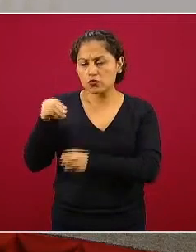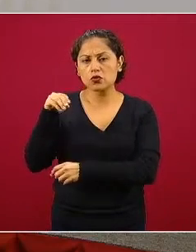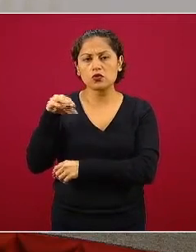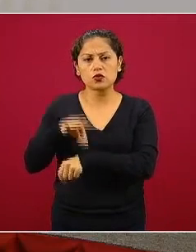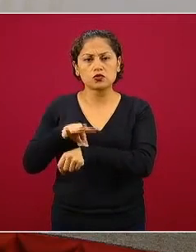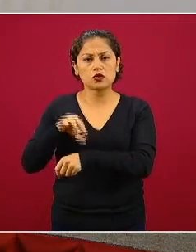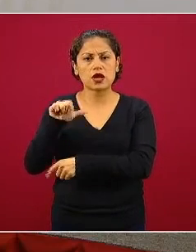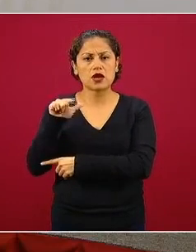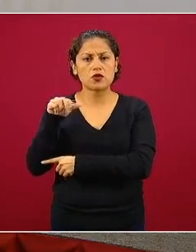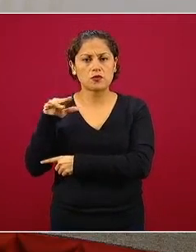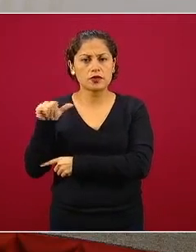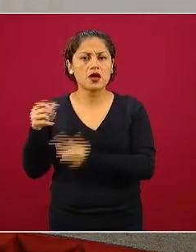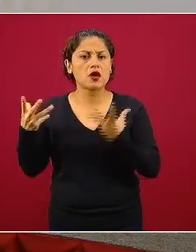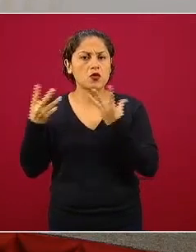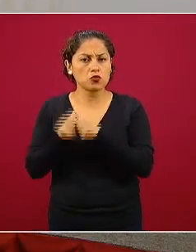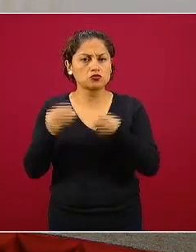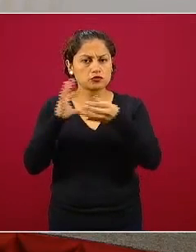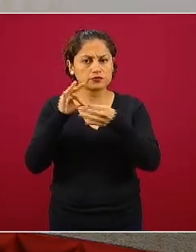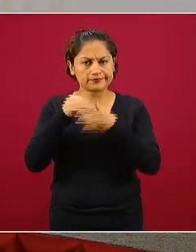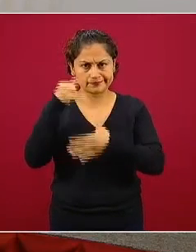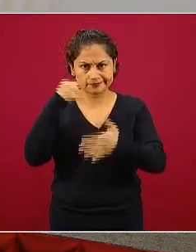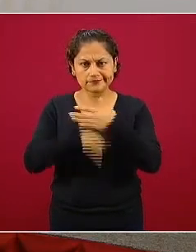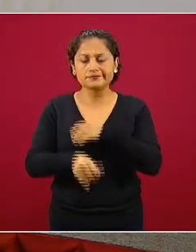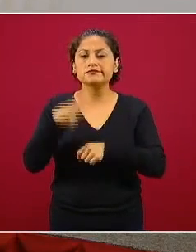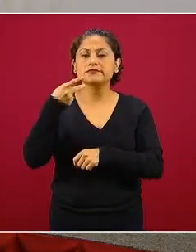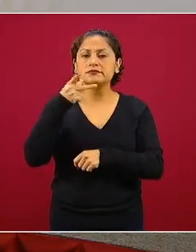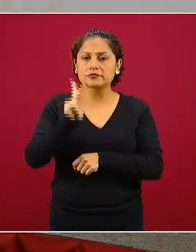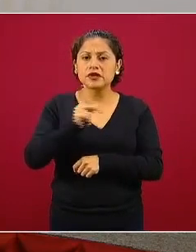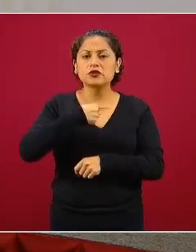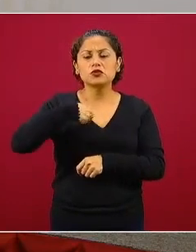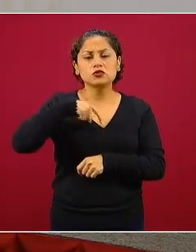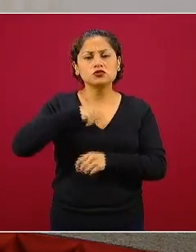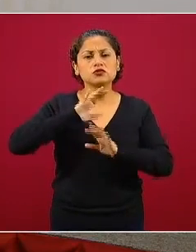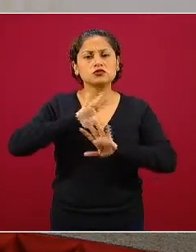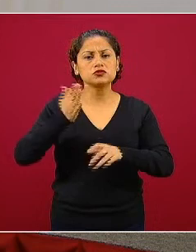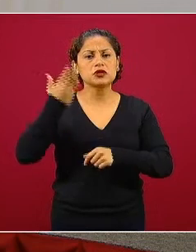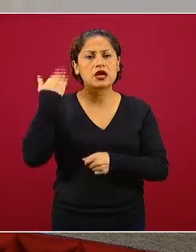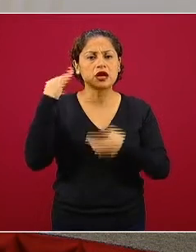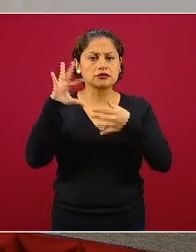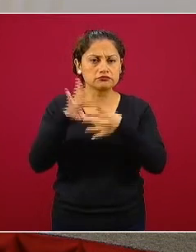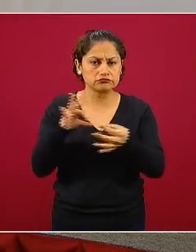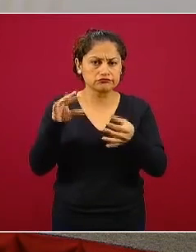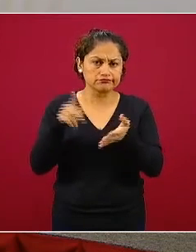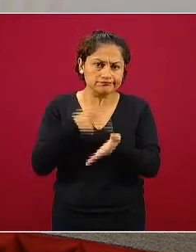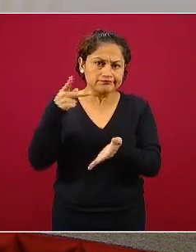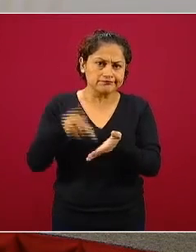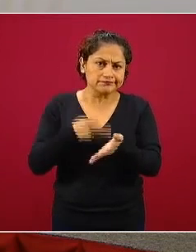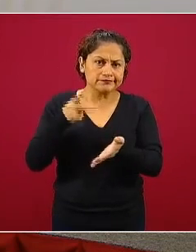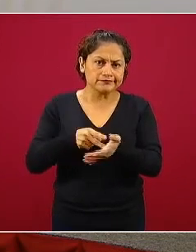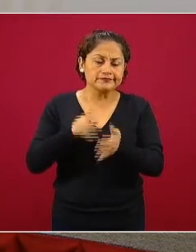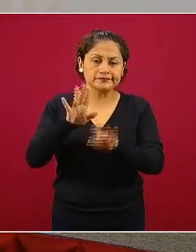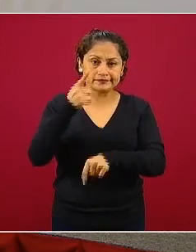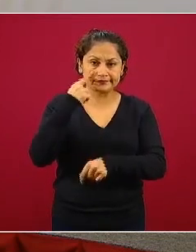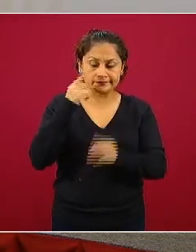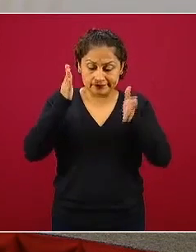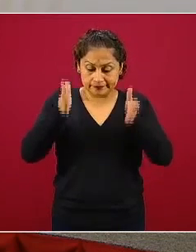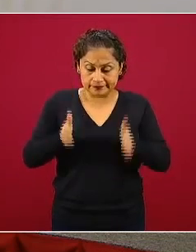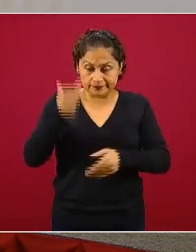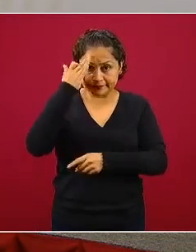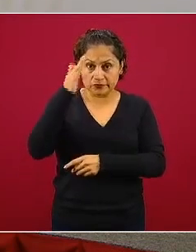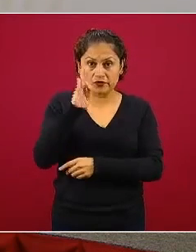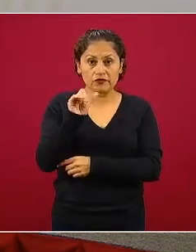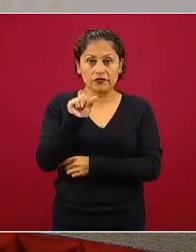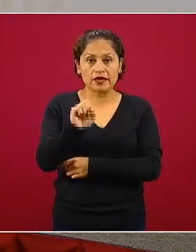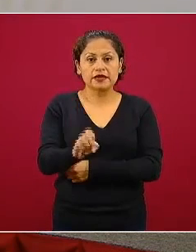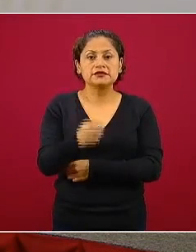podamos explicar más detalles básicamente como lo comentamos efectivamente en varias ocasiones durante la fase 2 fue el